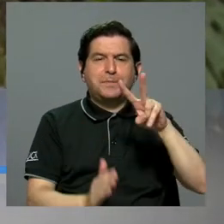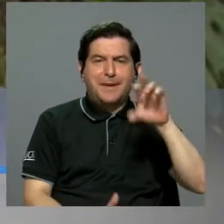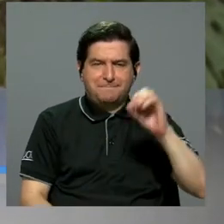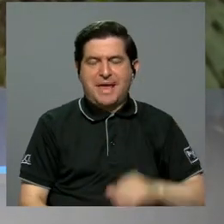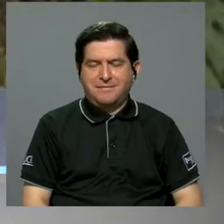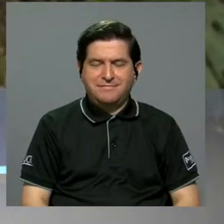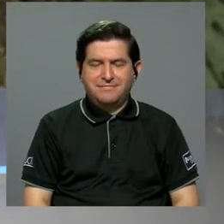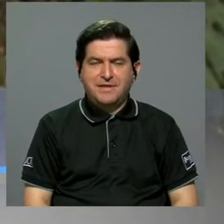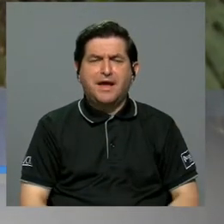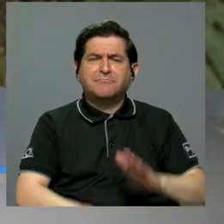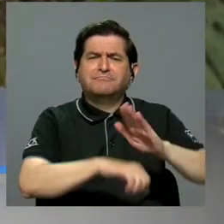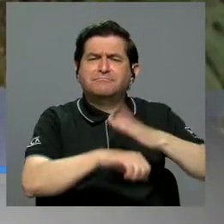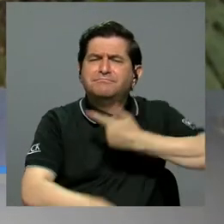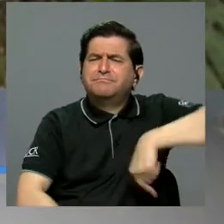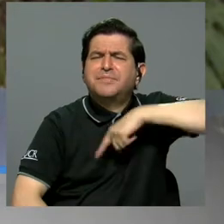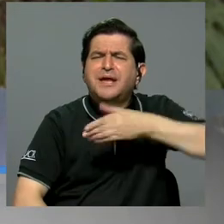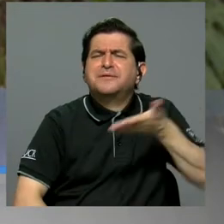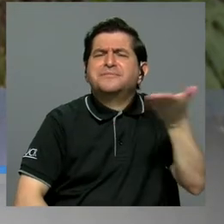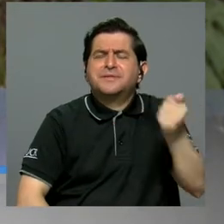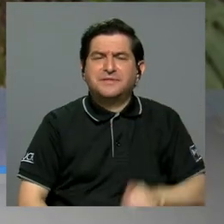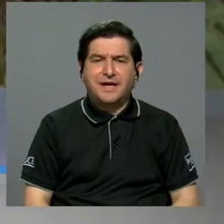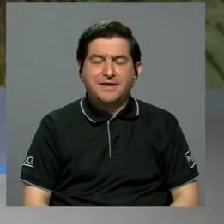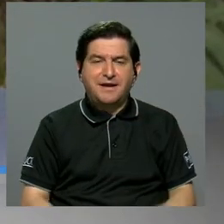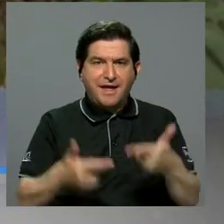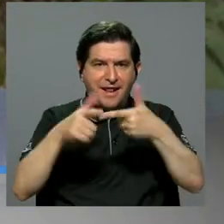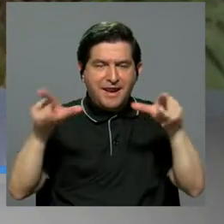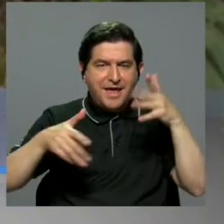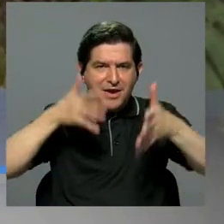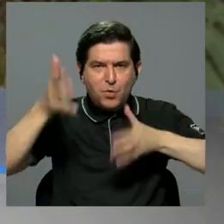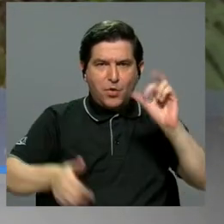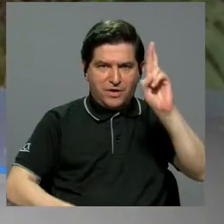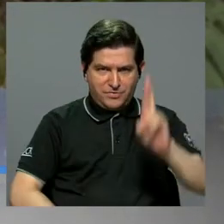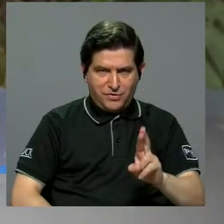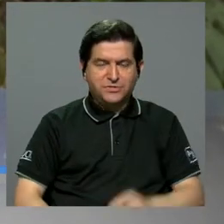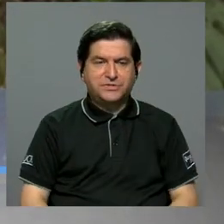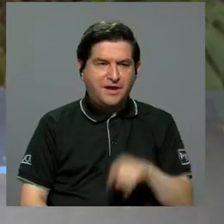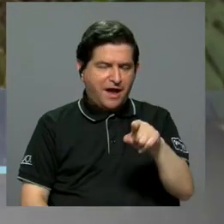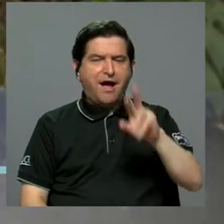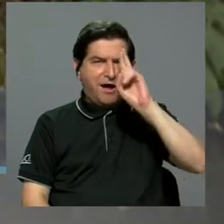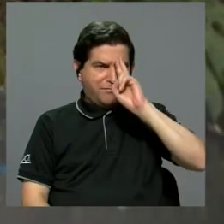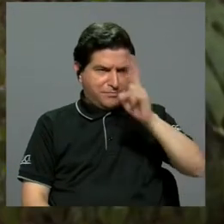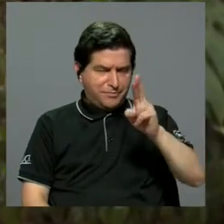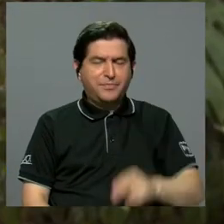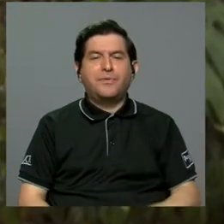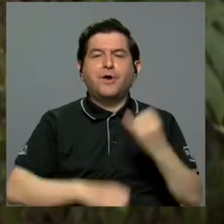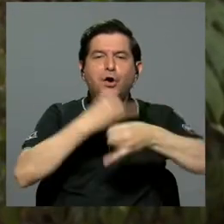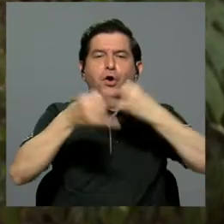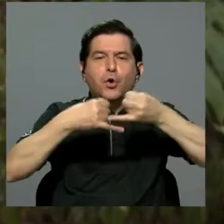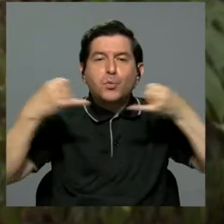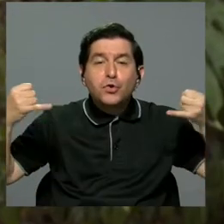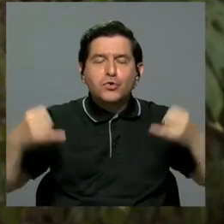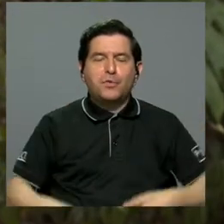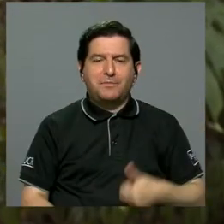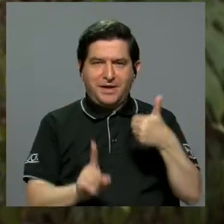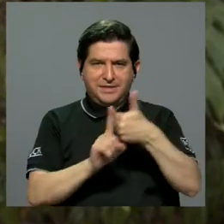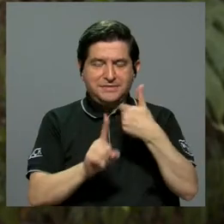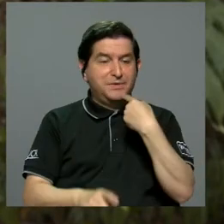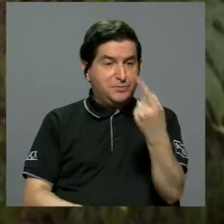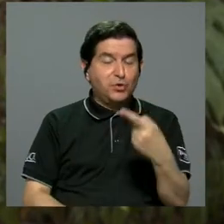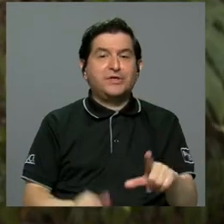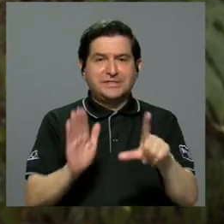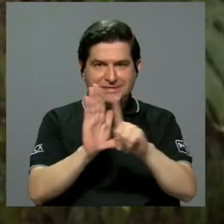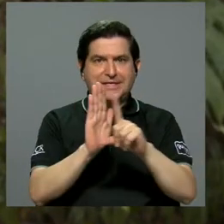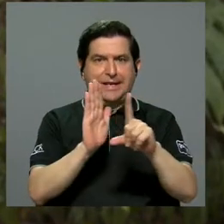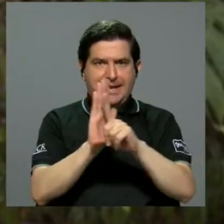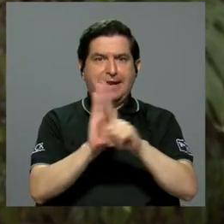lo que nos permite es que la lengua de señas costarricenses sea reconocida como un idioma tal cual como lo dice